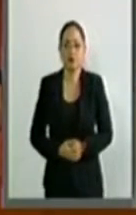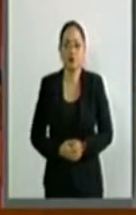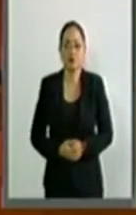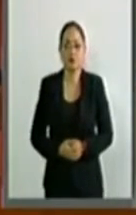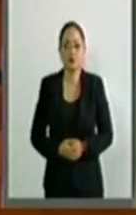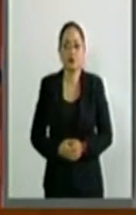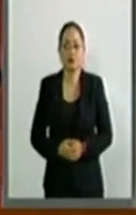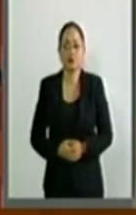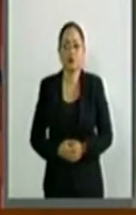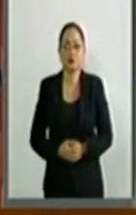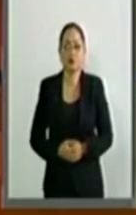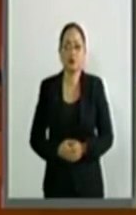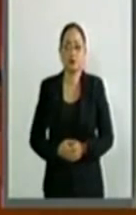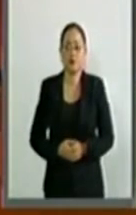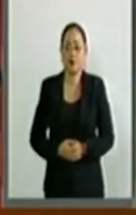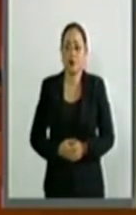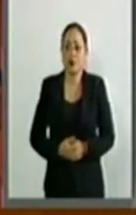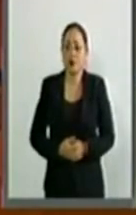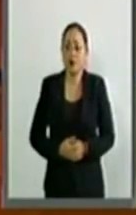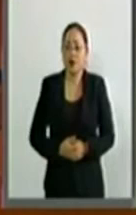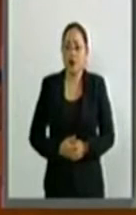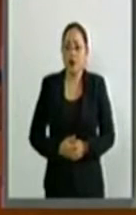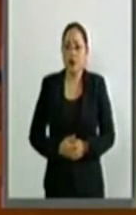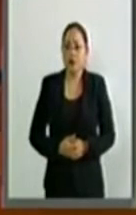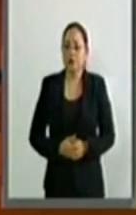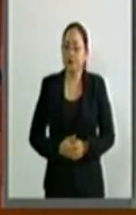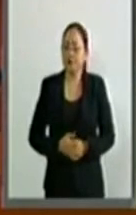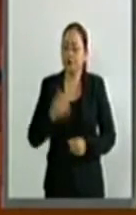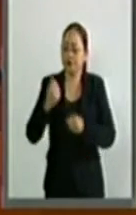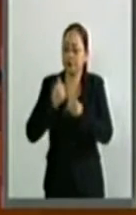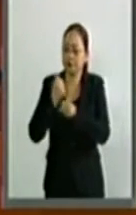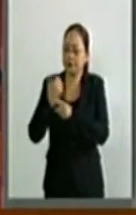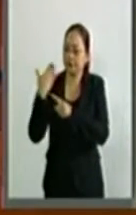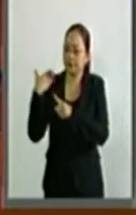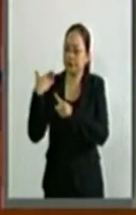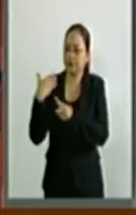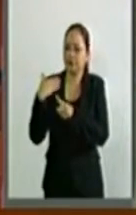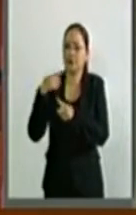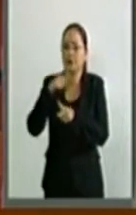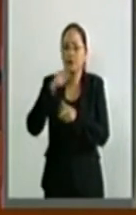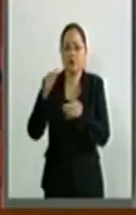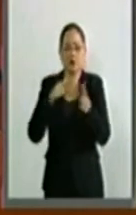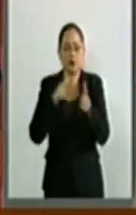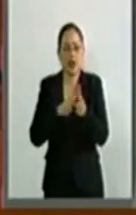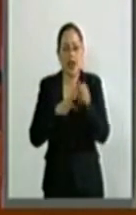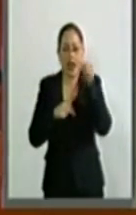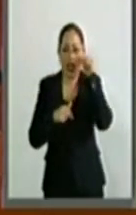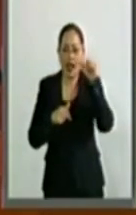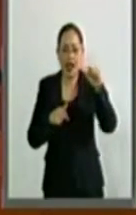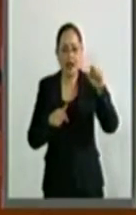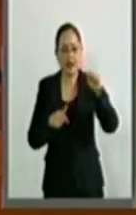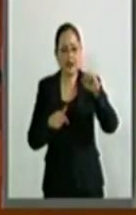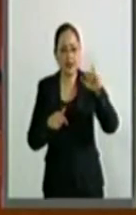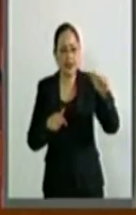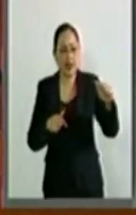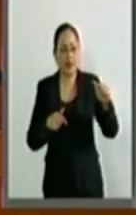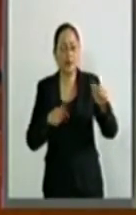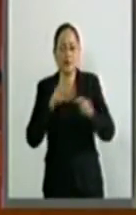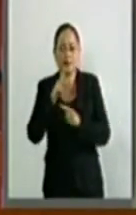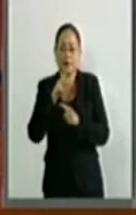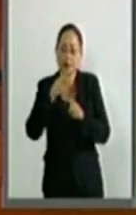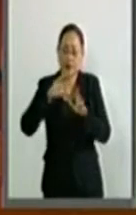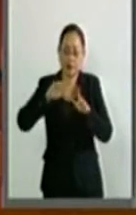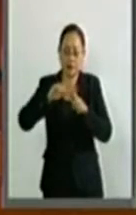En los últimos años, Asia Pacífico ha destacado por ser la región de mayor